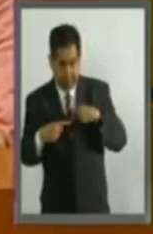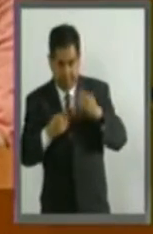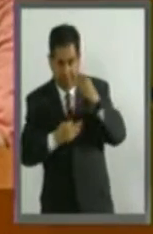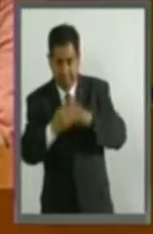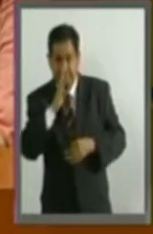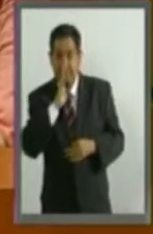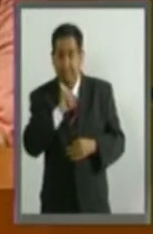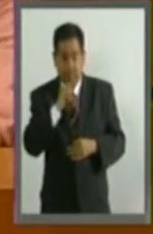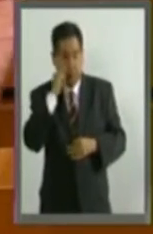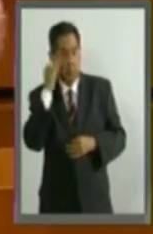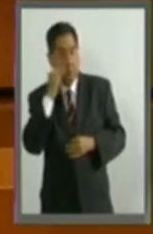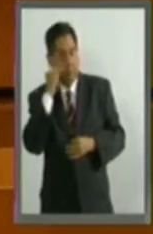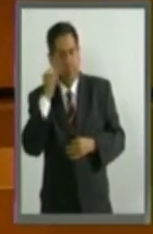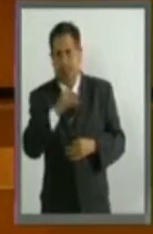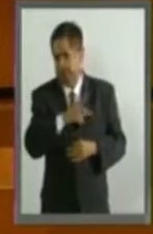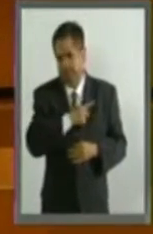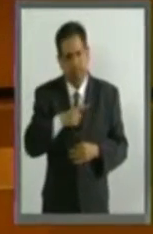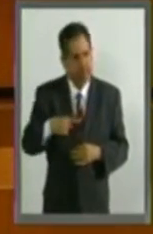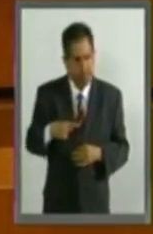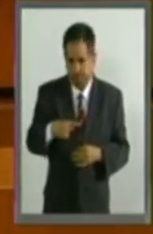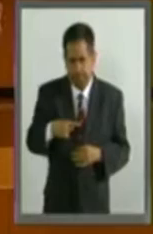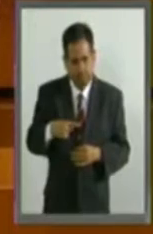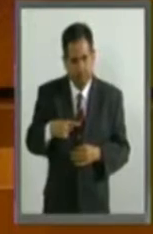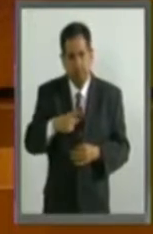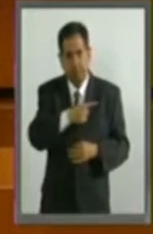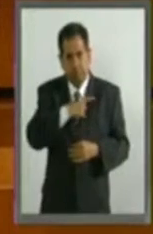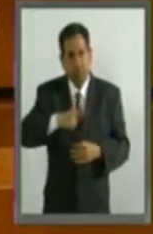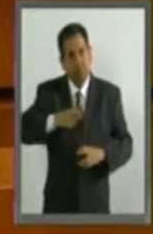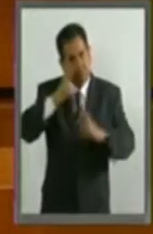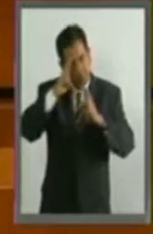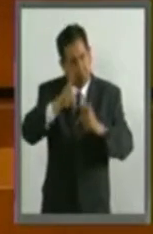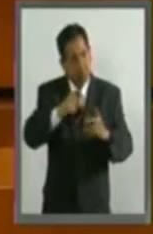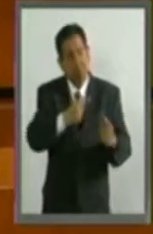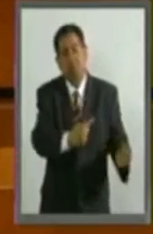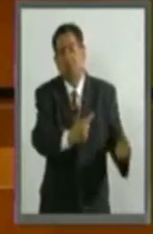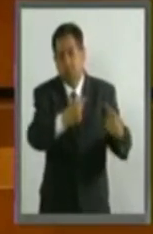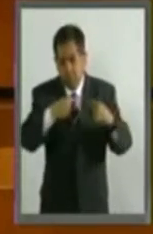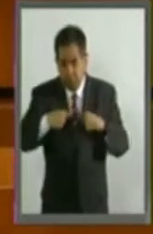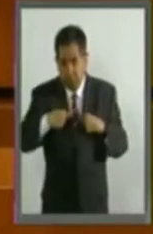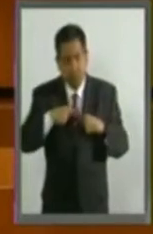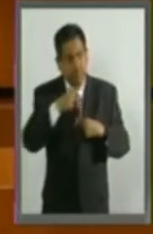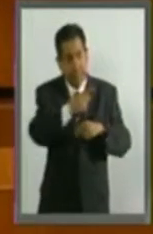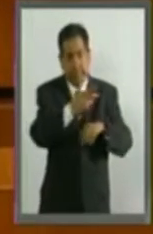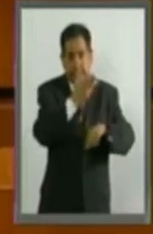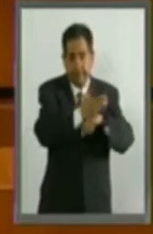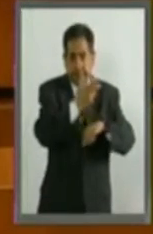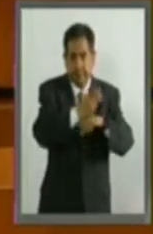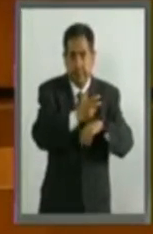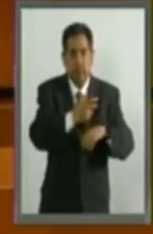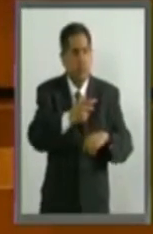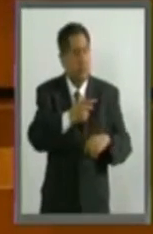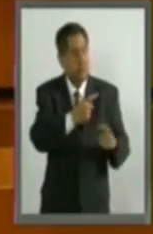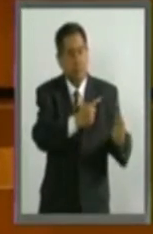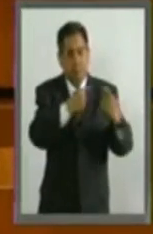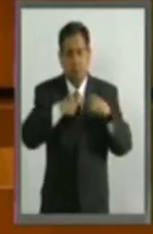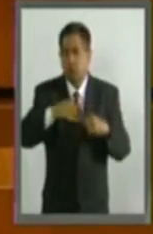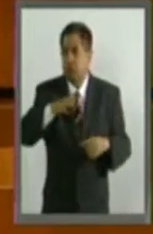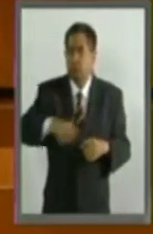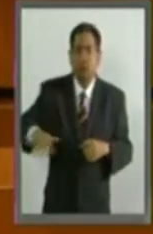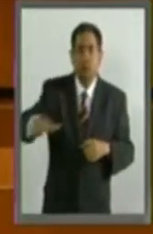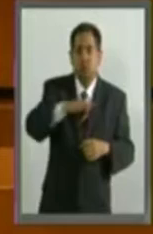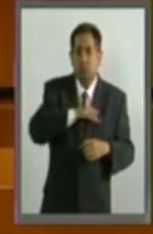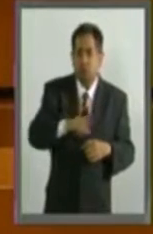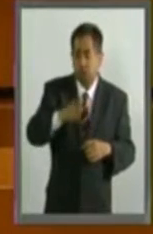trato y que, por supuesto, debe de recibir de parte del Gobierno Mexicano, en su conjunto,